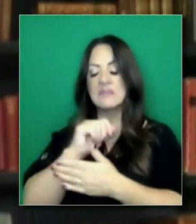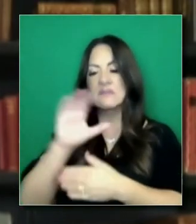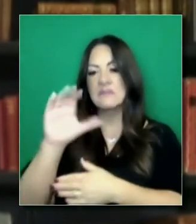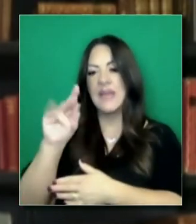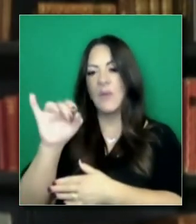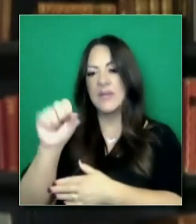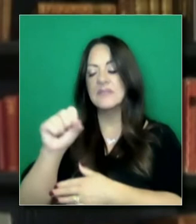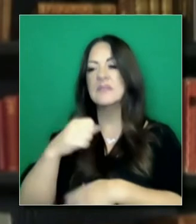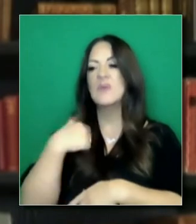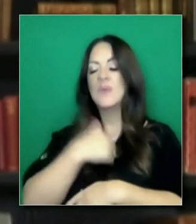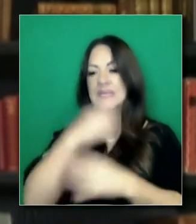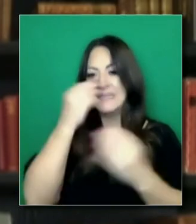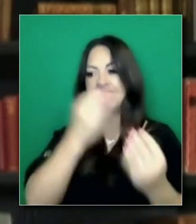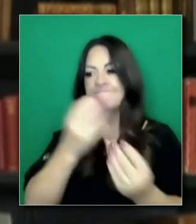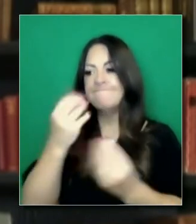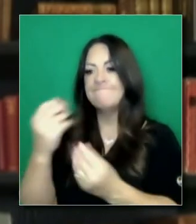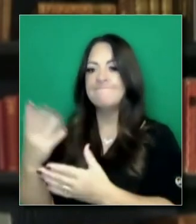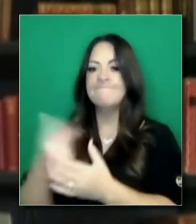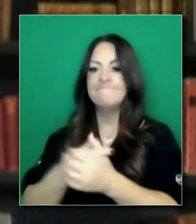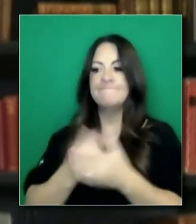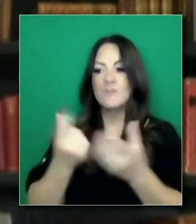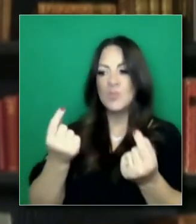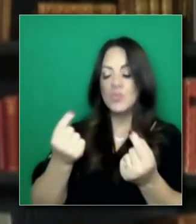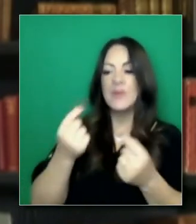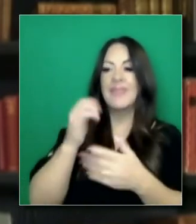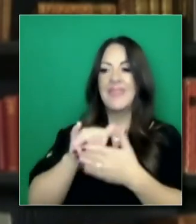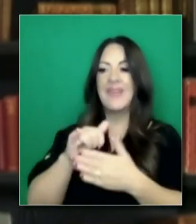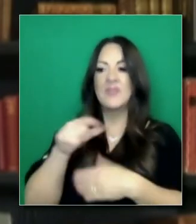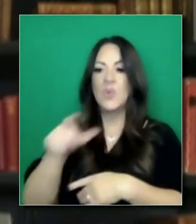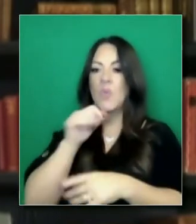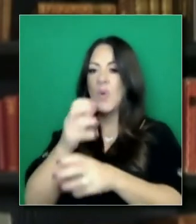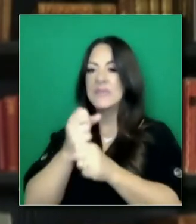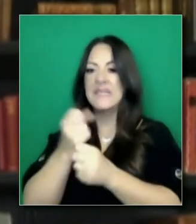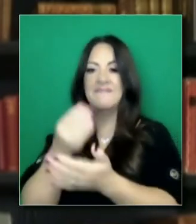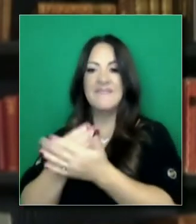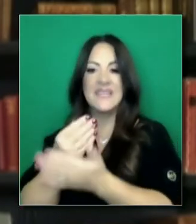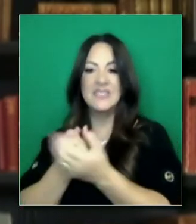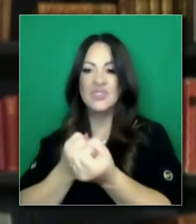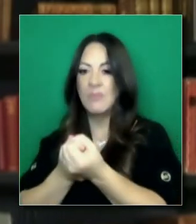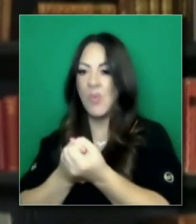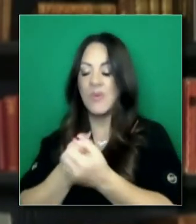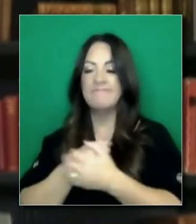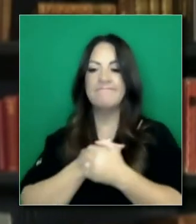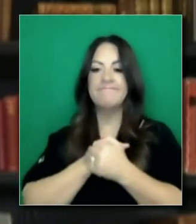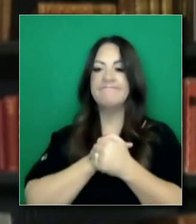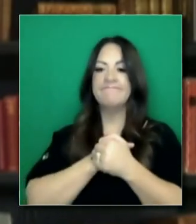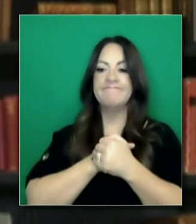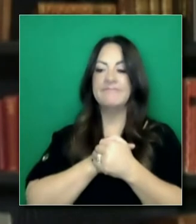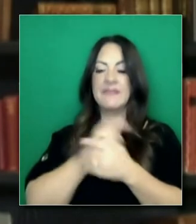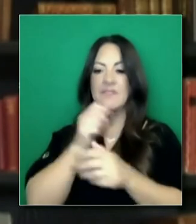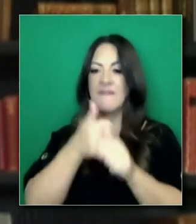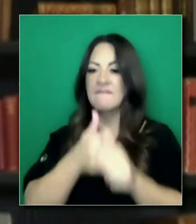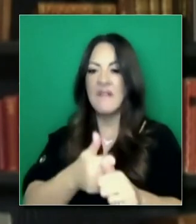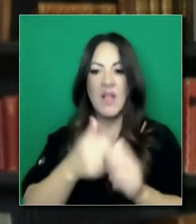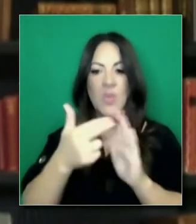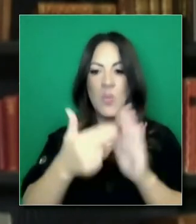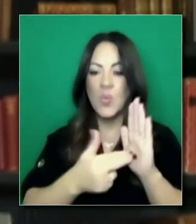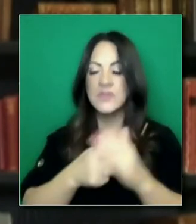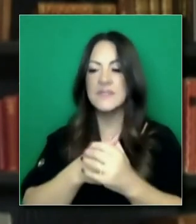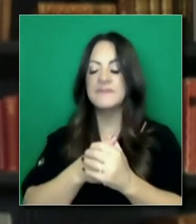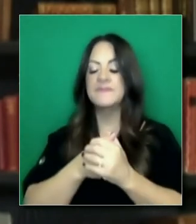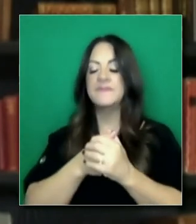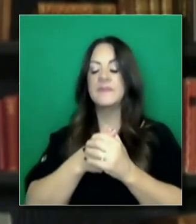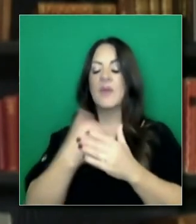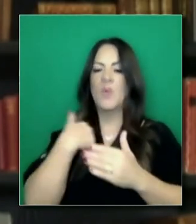y hemos exigido de ellos eso. En cuanto al refuerzo, las nuevas guías